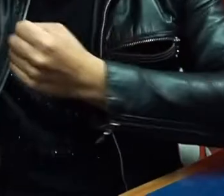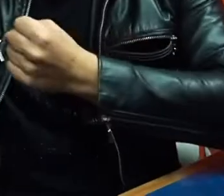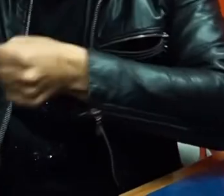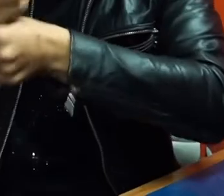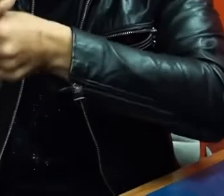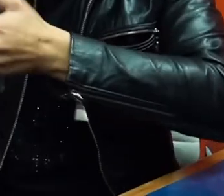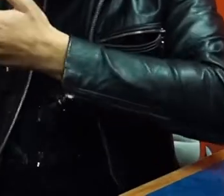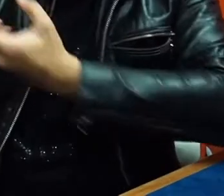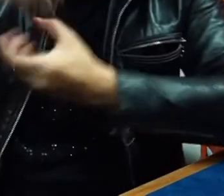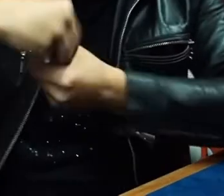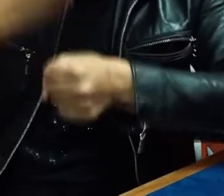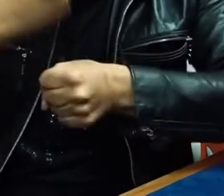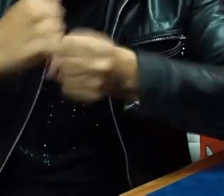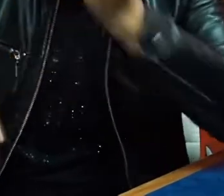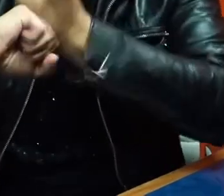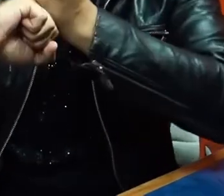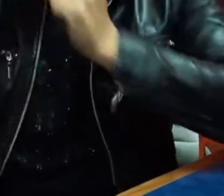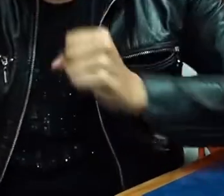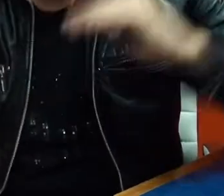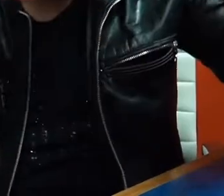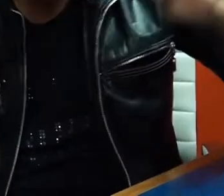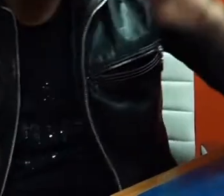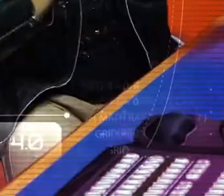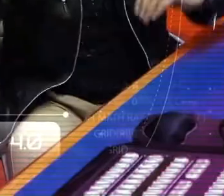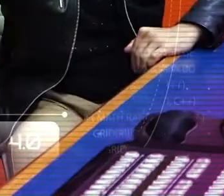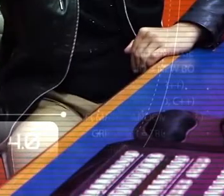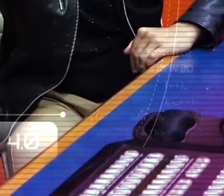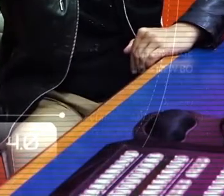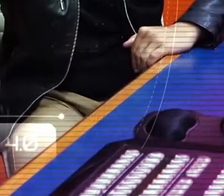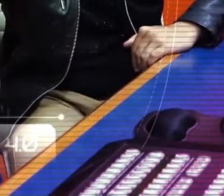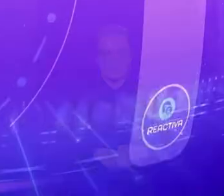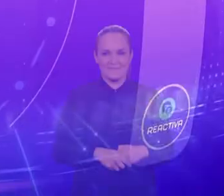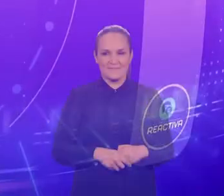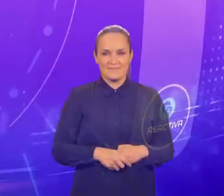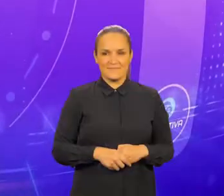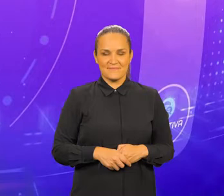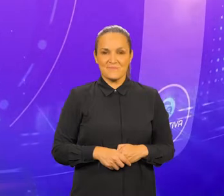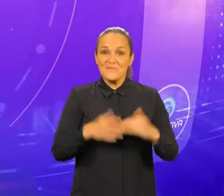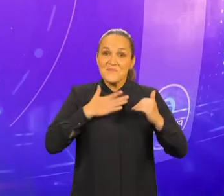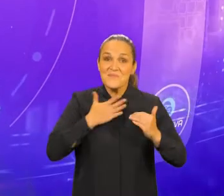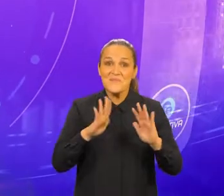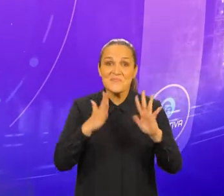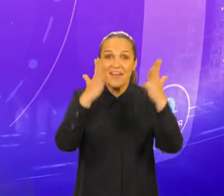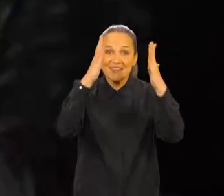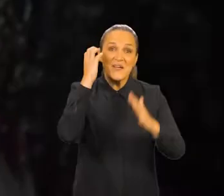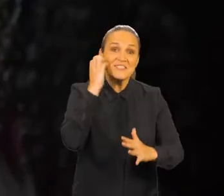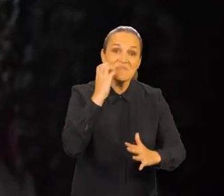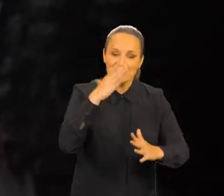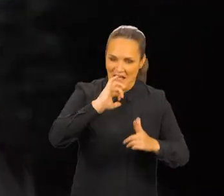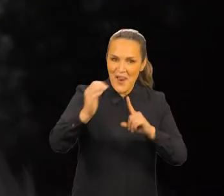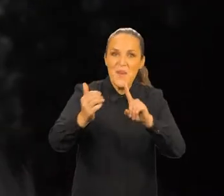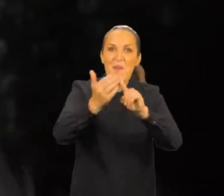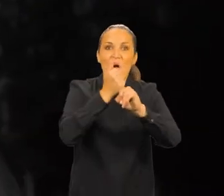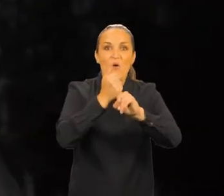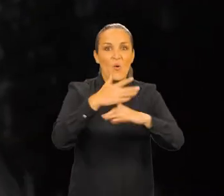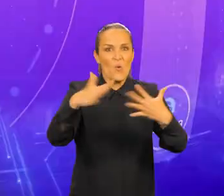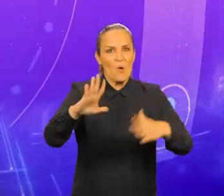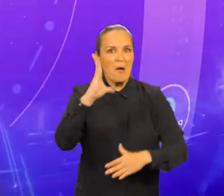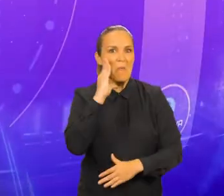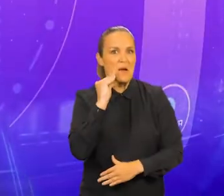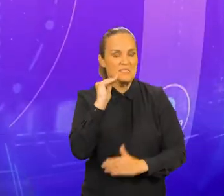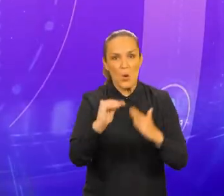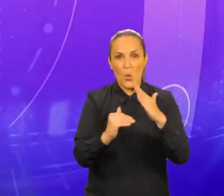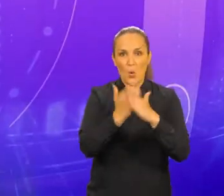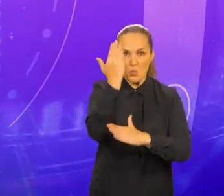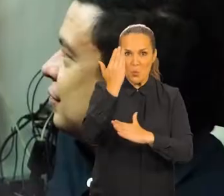agradecemos por la parte auditiva en que nos colaboraste y nos apoyaste. ¡Felicitaciones, Simón! Esta ha sido una experiencia